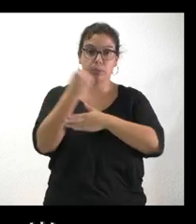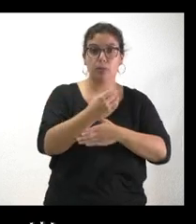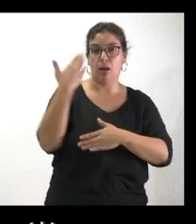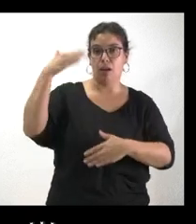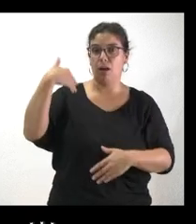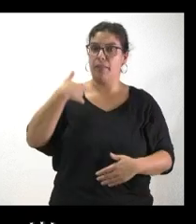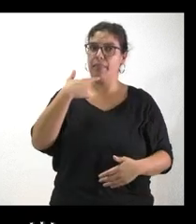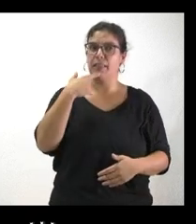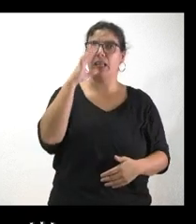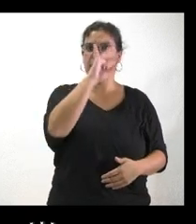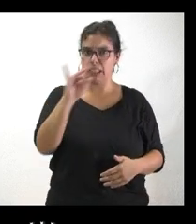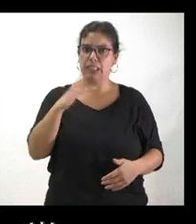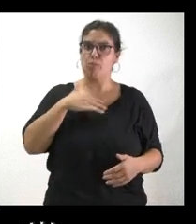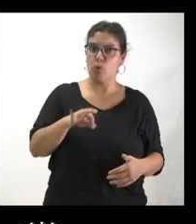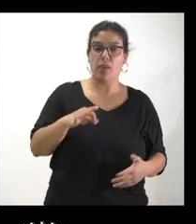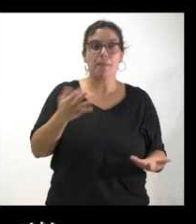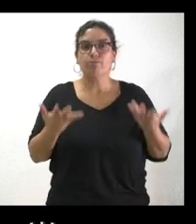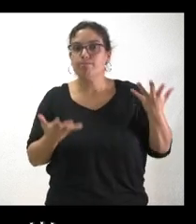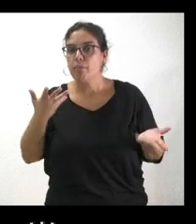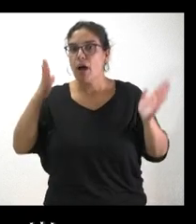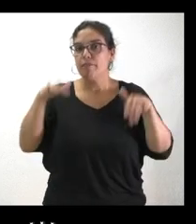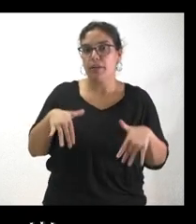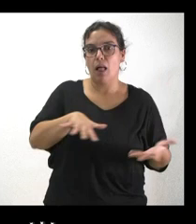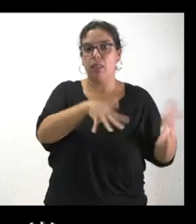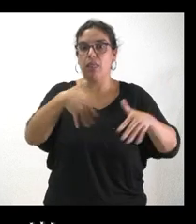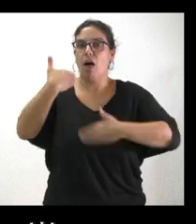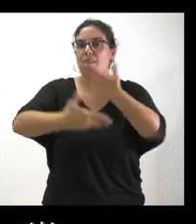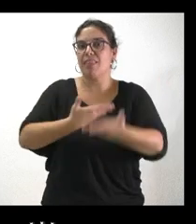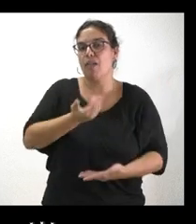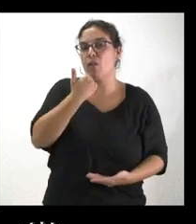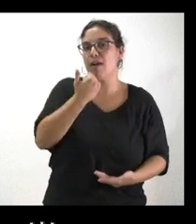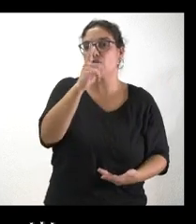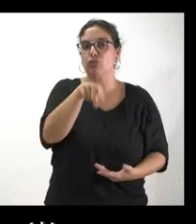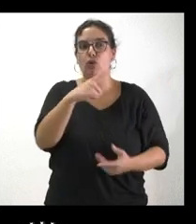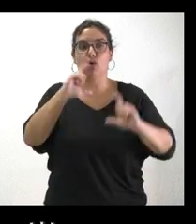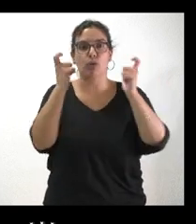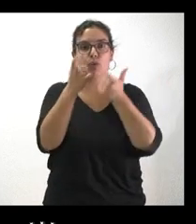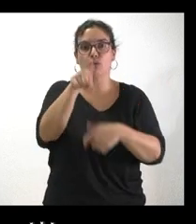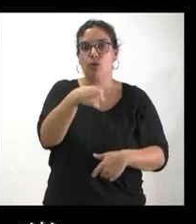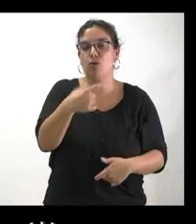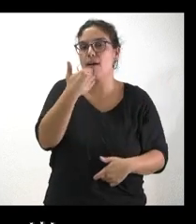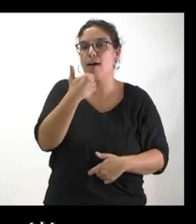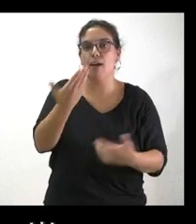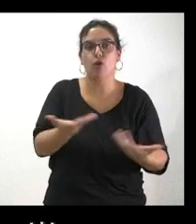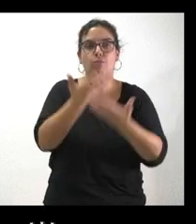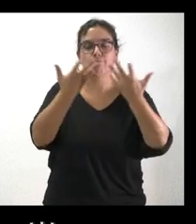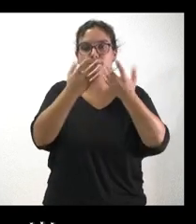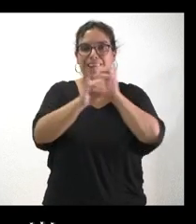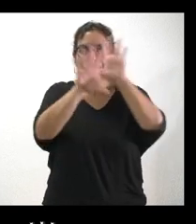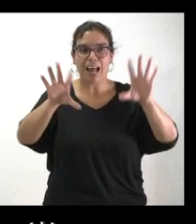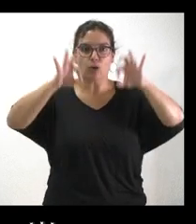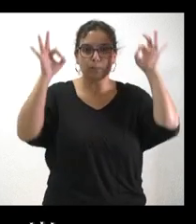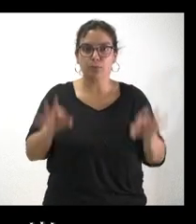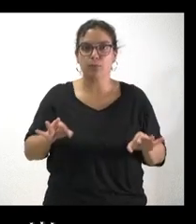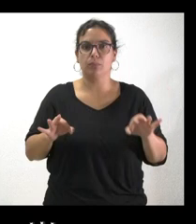hace semanas posible, pero que no sabemos si ha podido tener algún avance, si ha habido alguna reunión, si hay alguna concreción de apoyo por